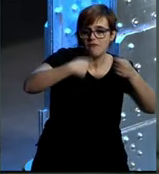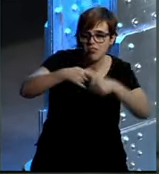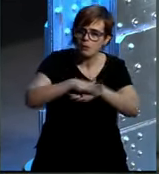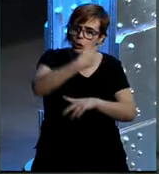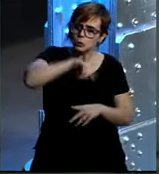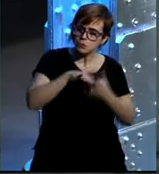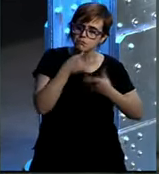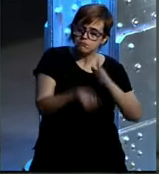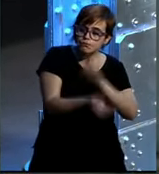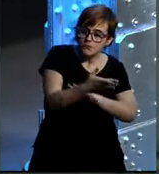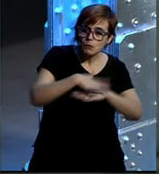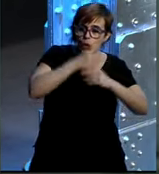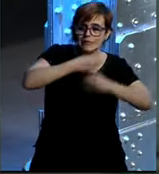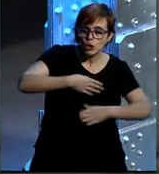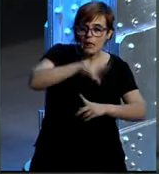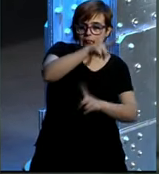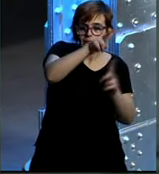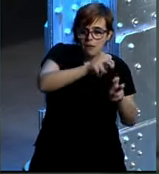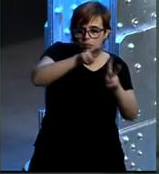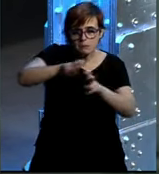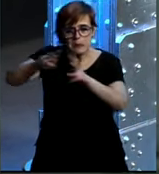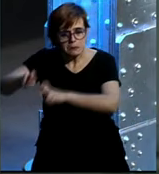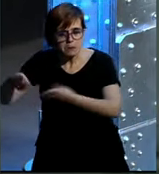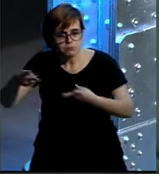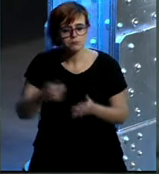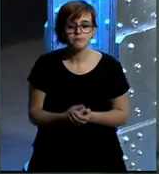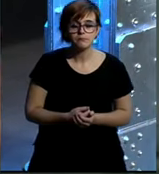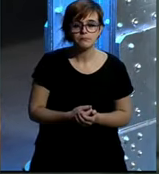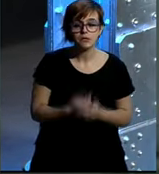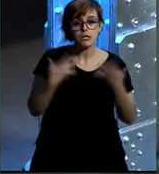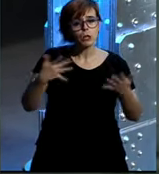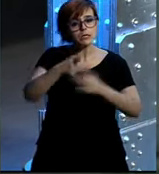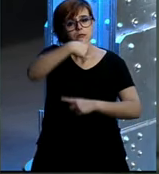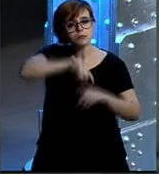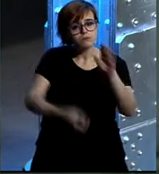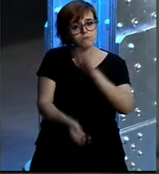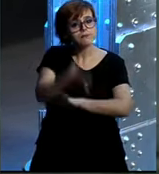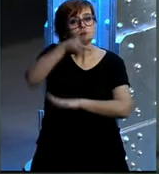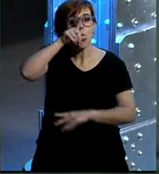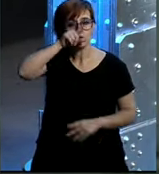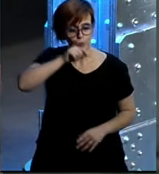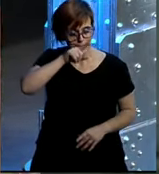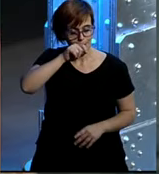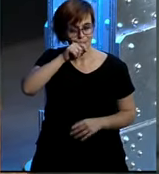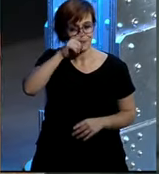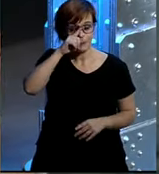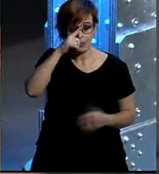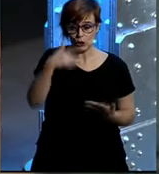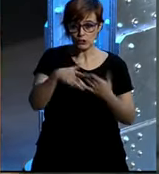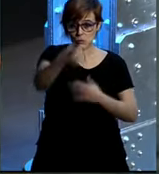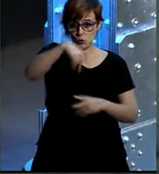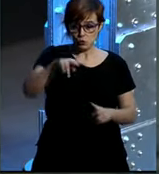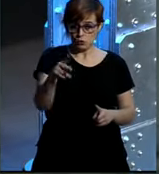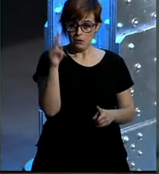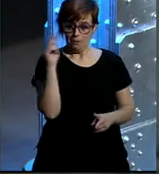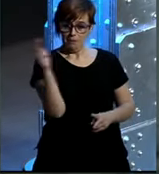historias en torno a sus temas. Y entonces fue cuando creamos Twitter, que hoy, si veis,